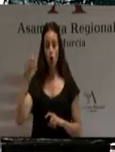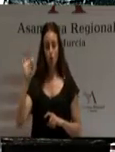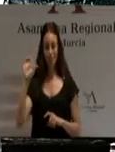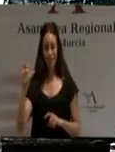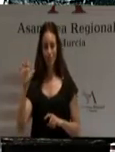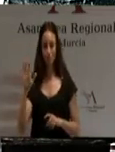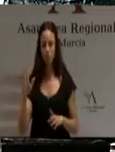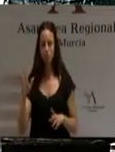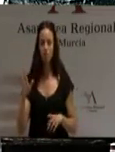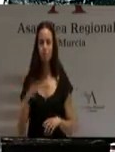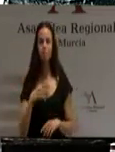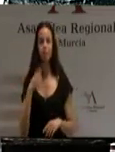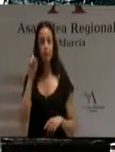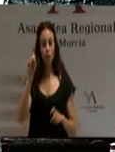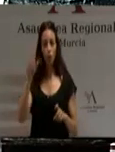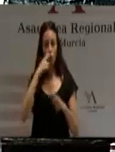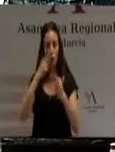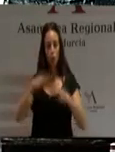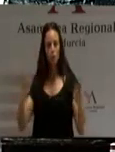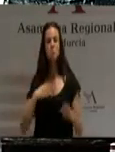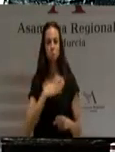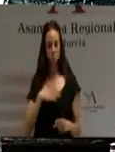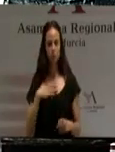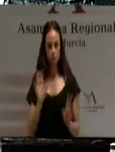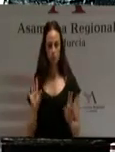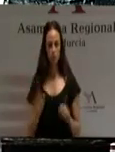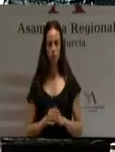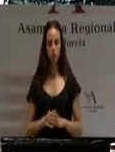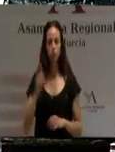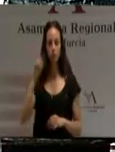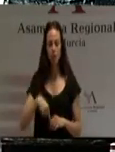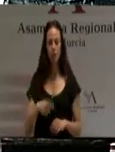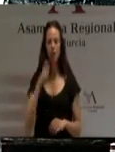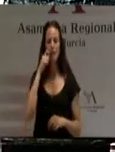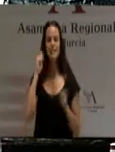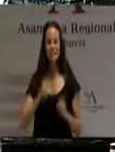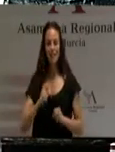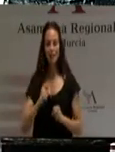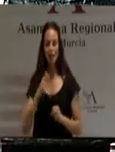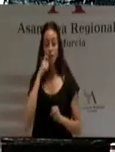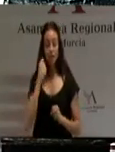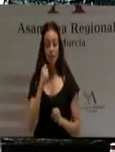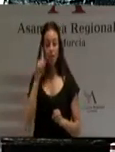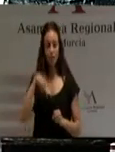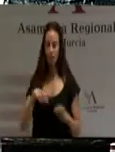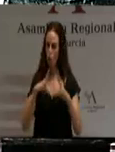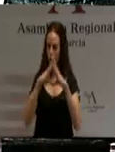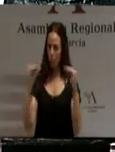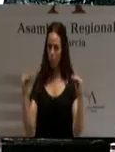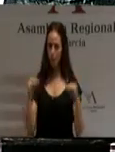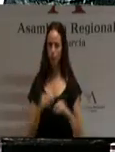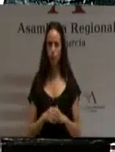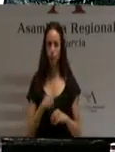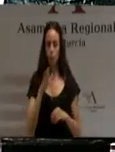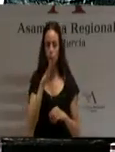muy satisfechos de nuestra educación pública, también de nuestra sanidad y de nuestras universidades. Partíamos de una